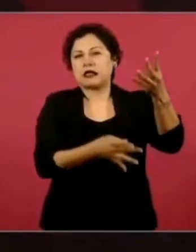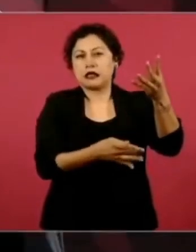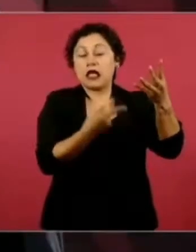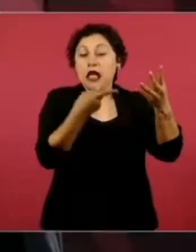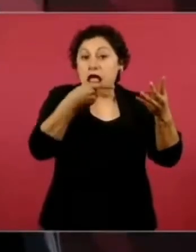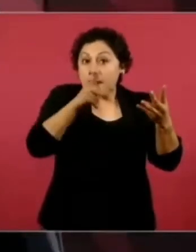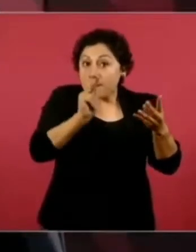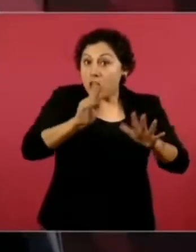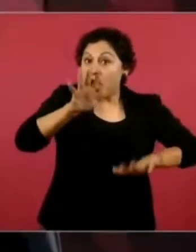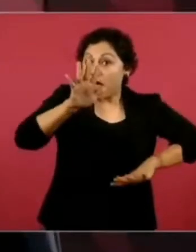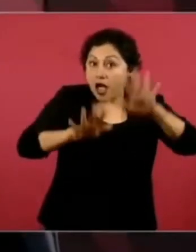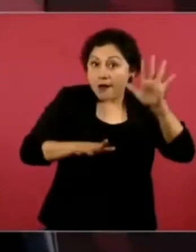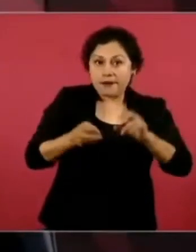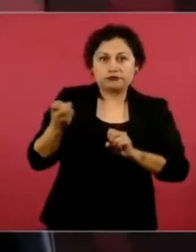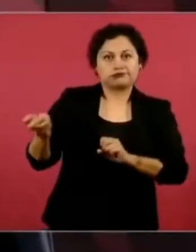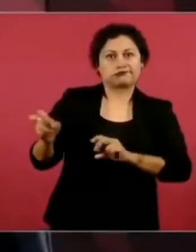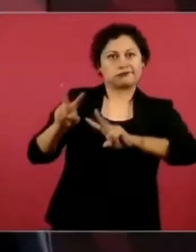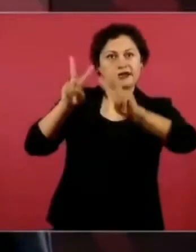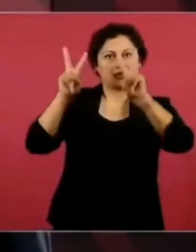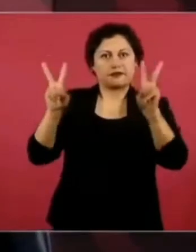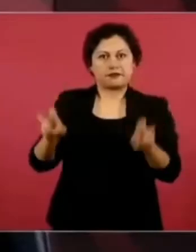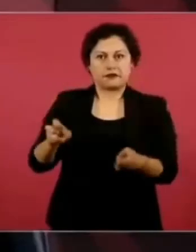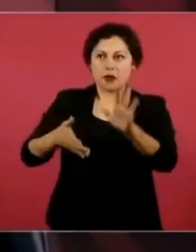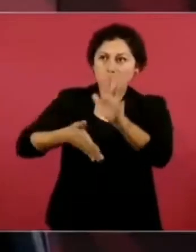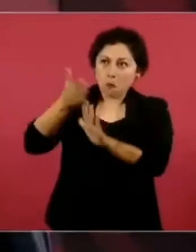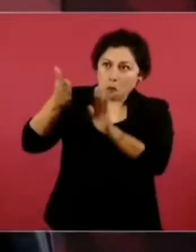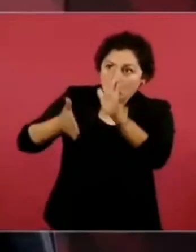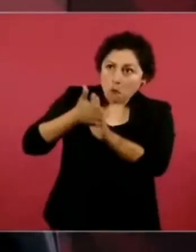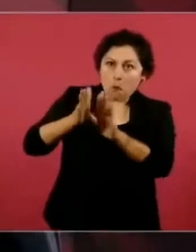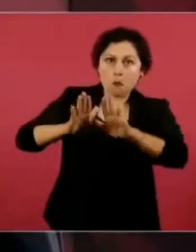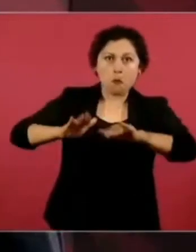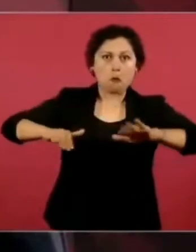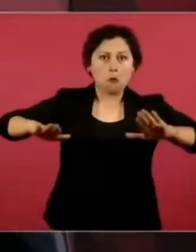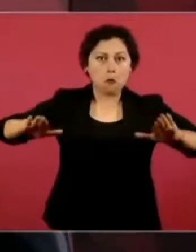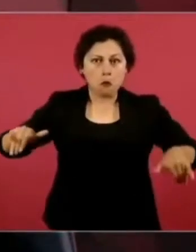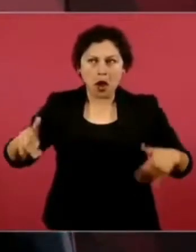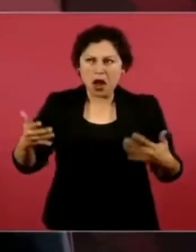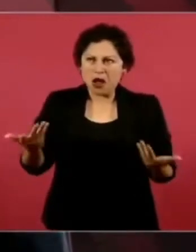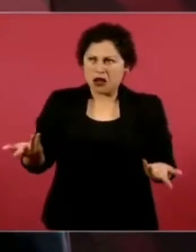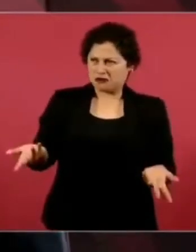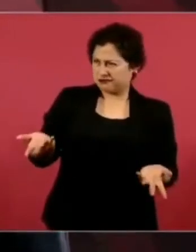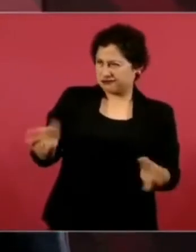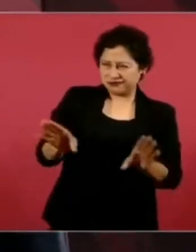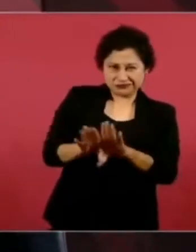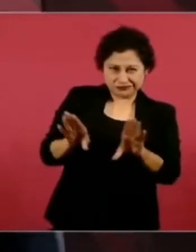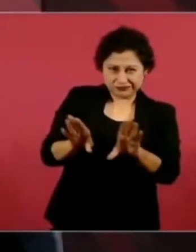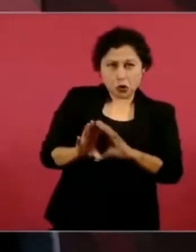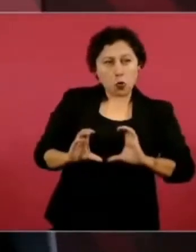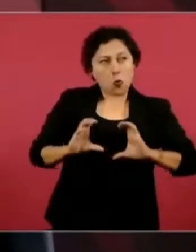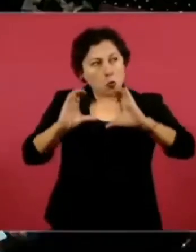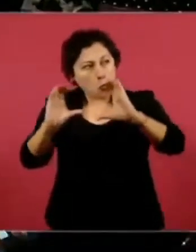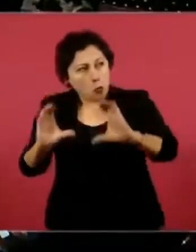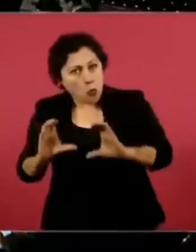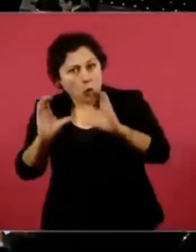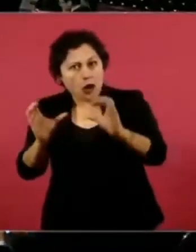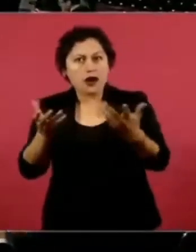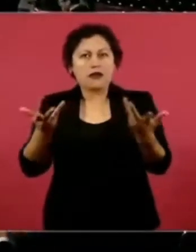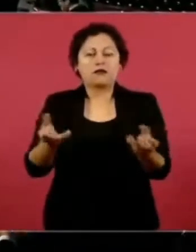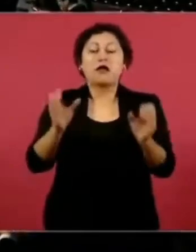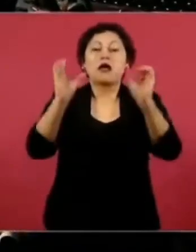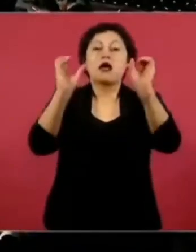construcción de presas, menos sobre la construcción de acueductos,